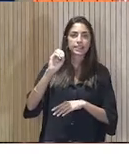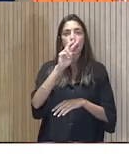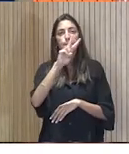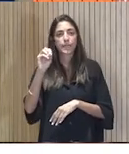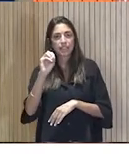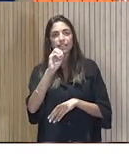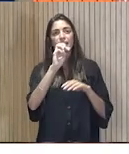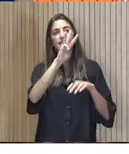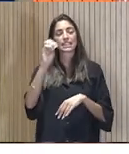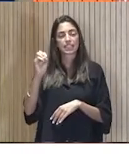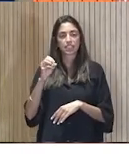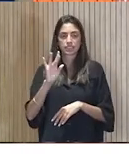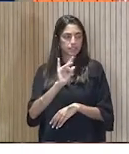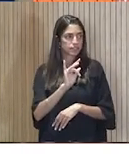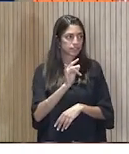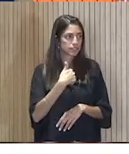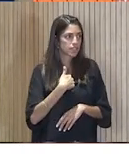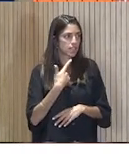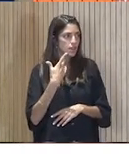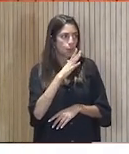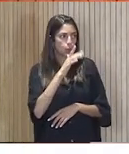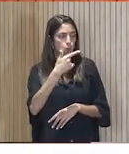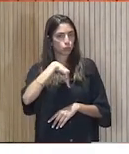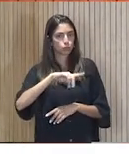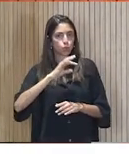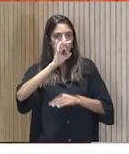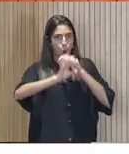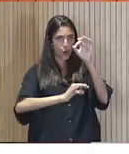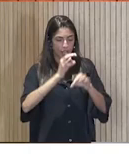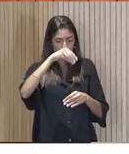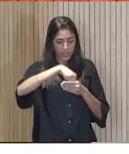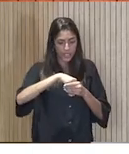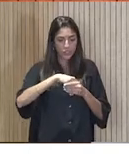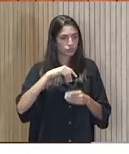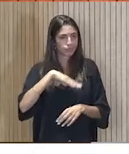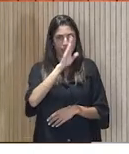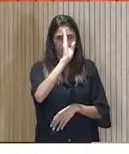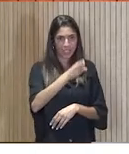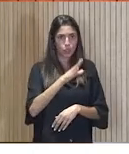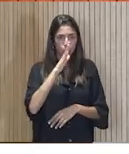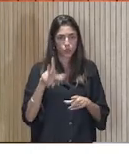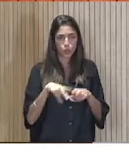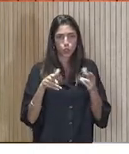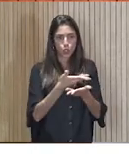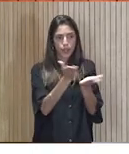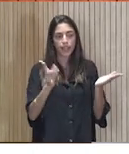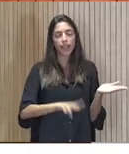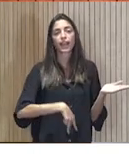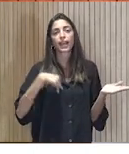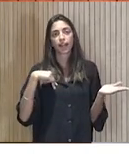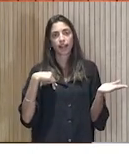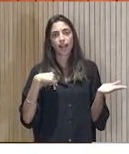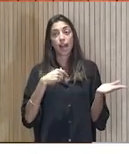se vive año a año y nosotros desde la organización… por ejemplo. Sí, sí, sí, evidentemente y de la sociedad en general. A mí me gusta